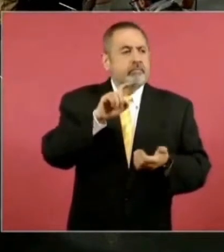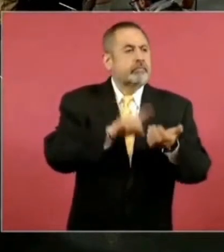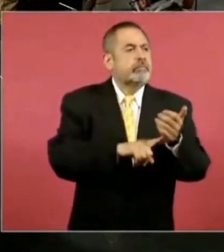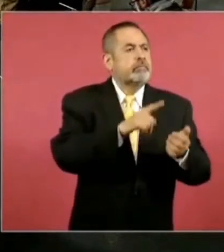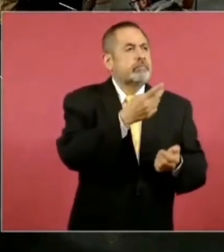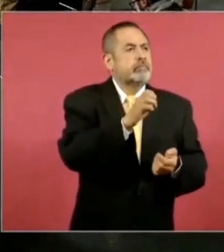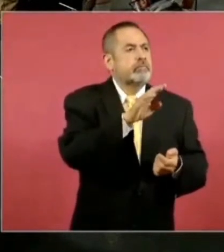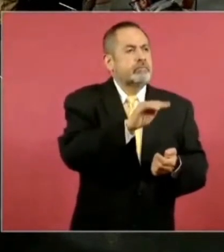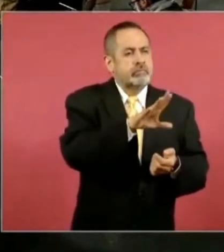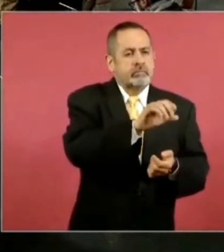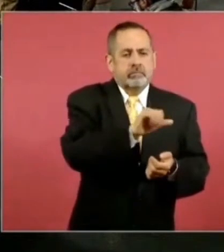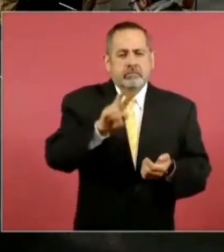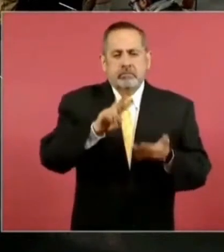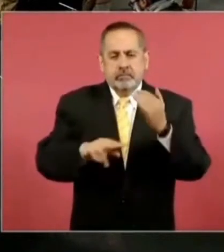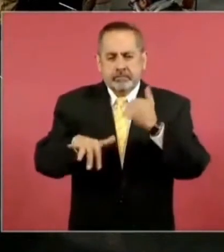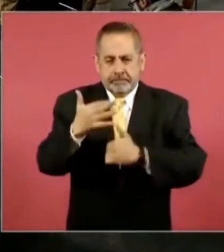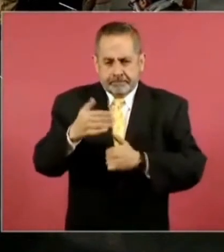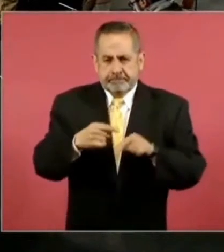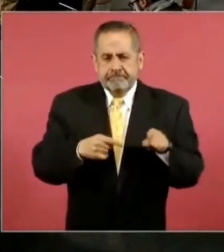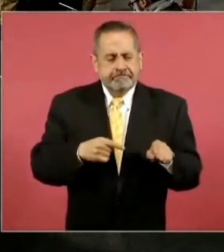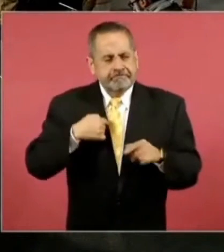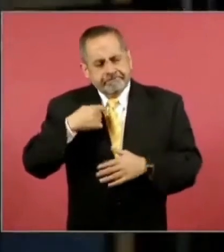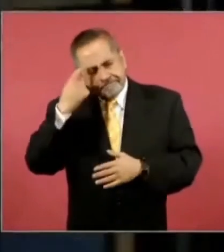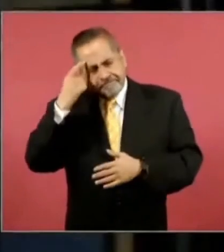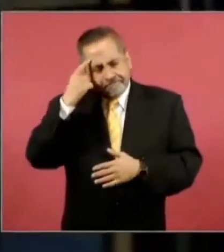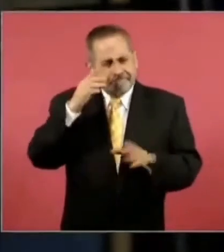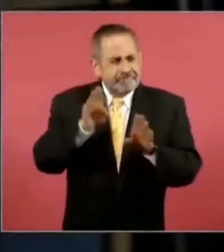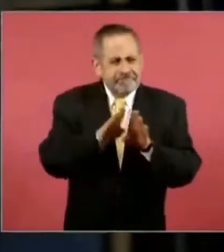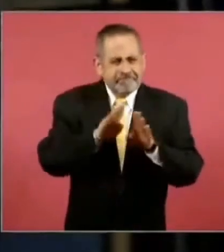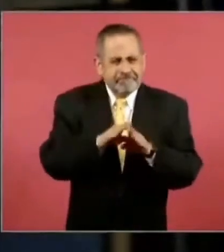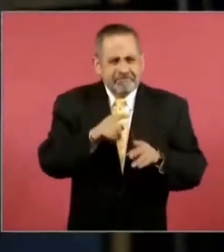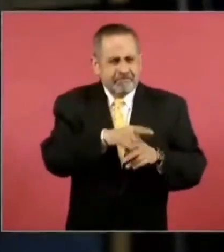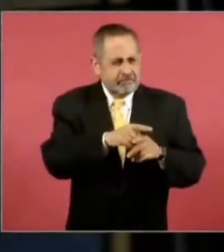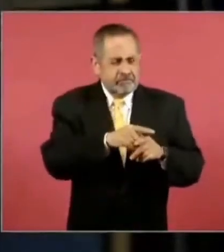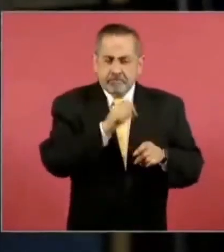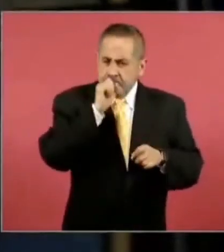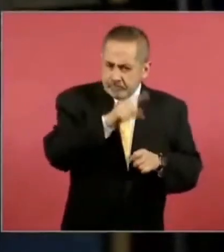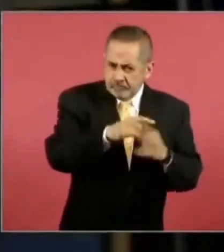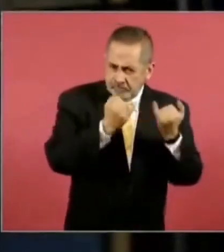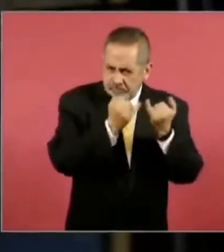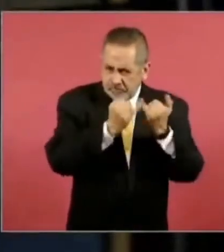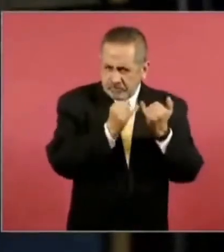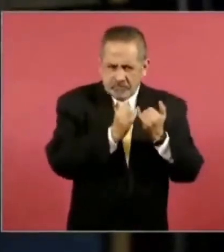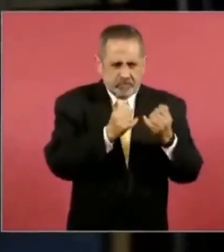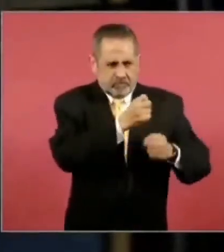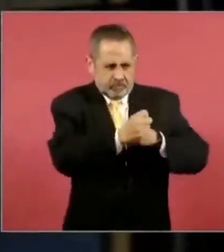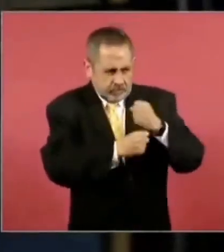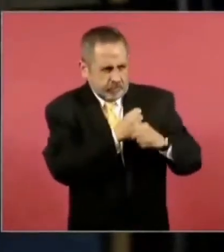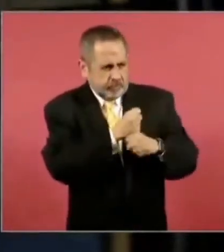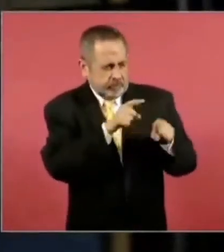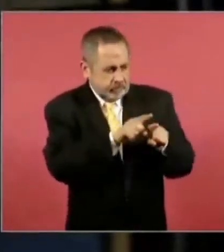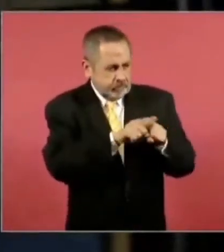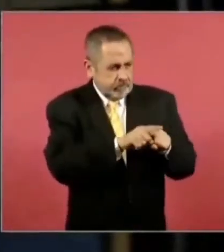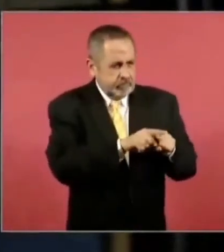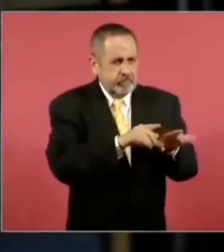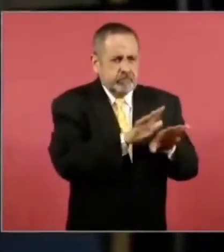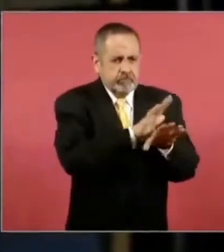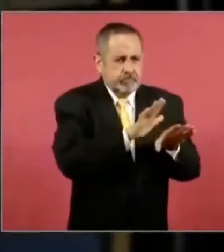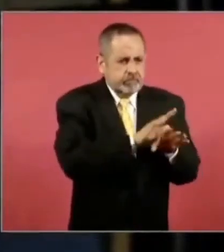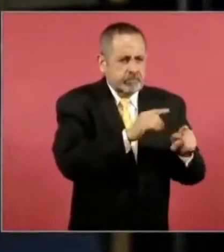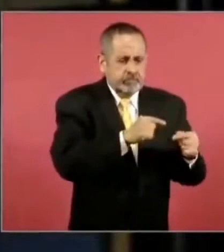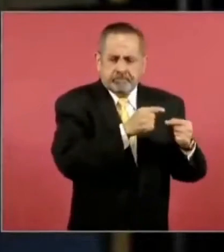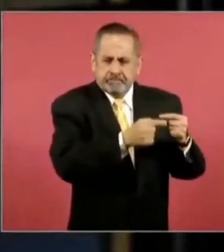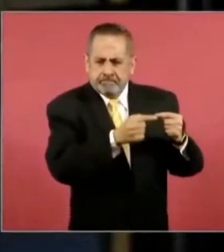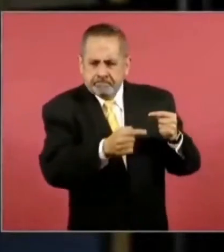2015. ¿Cómo se estaría pensando? ¿Una cuestión escalonada o no? ¿Qué pasaría con los actuales ministros? ¿Qué